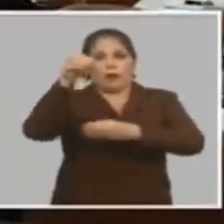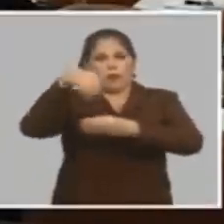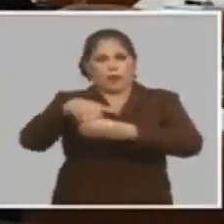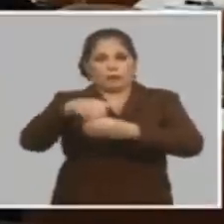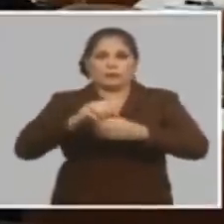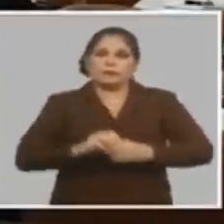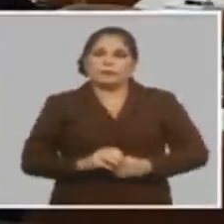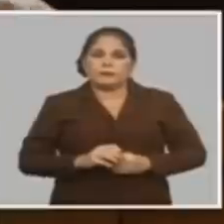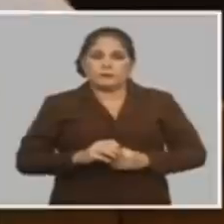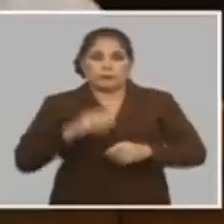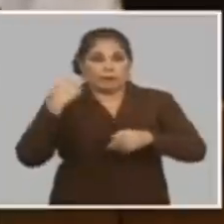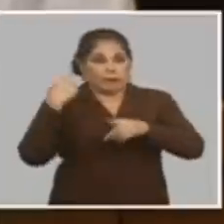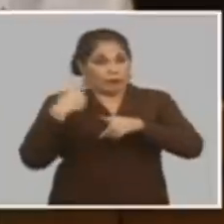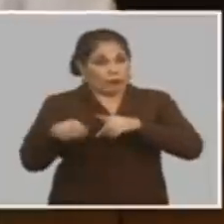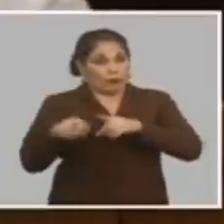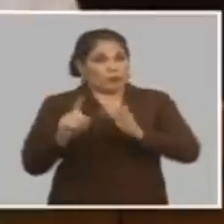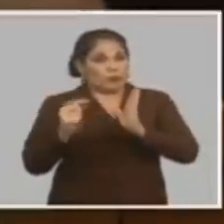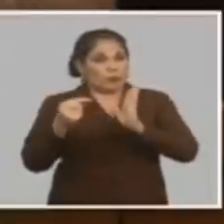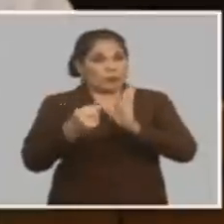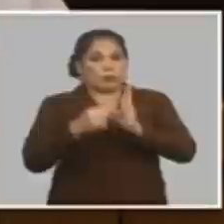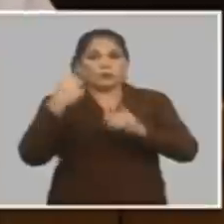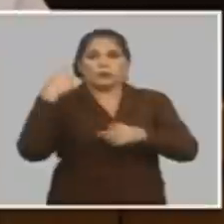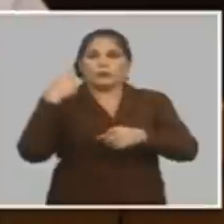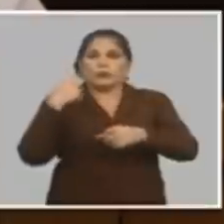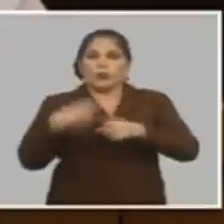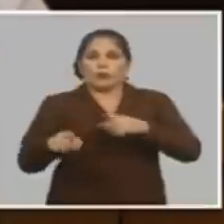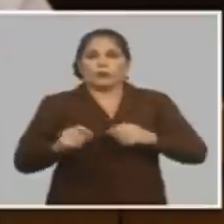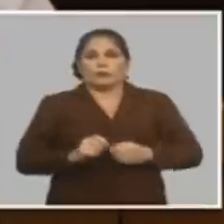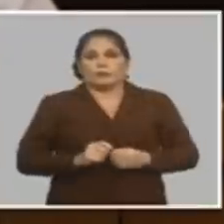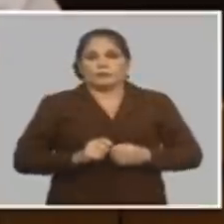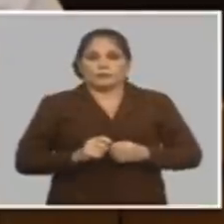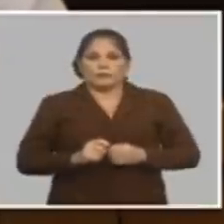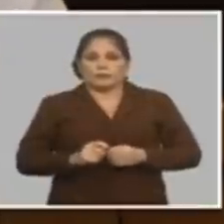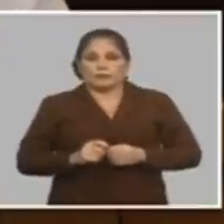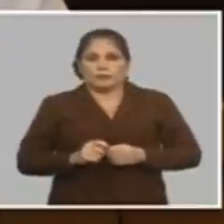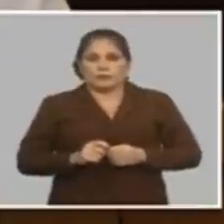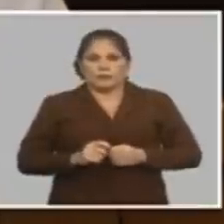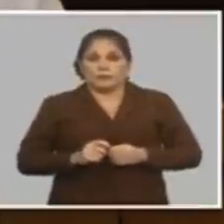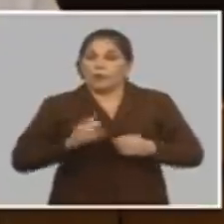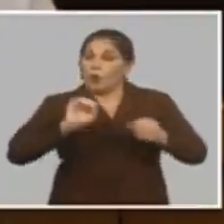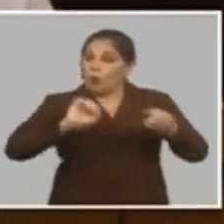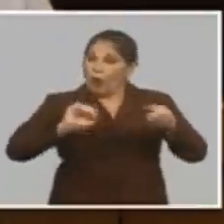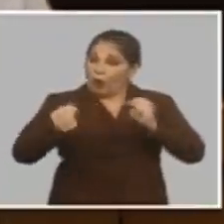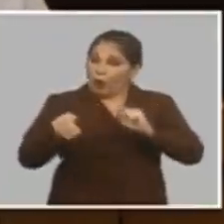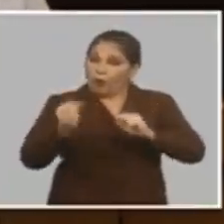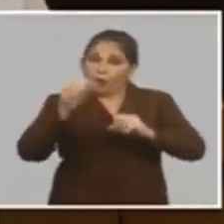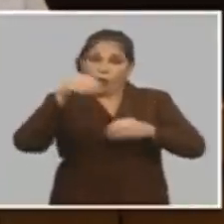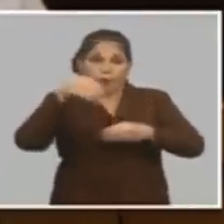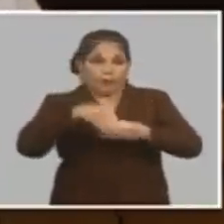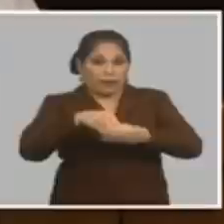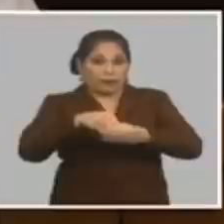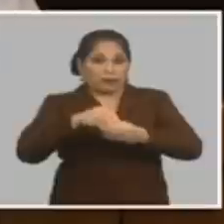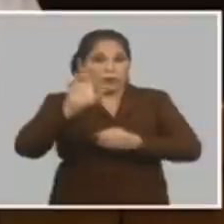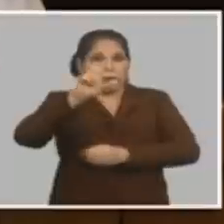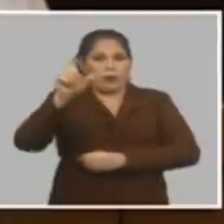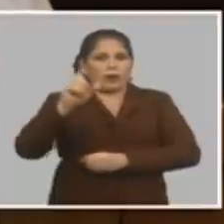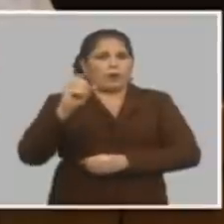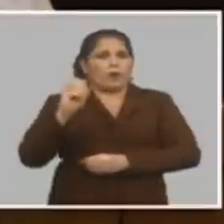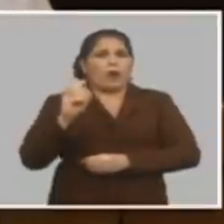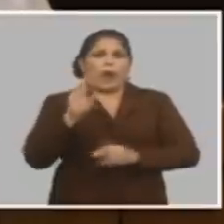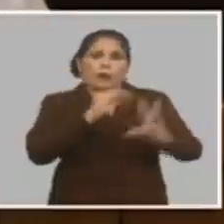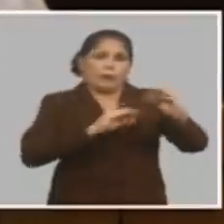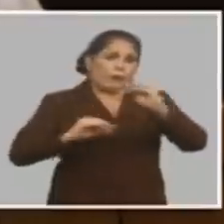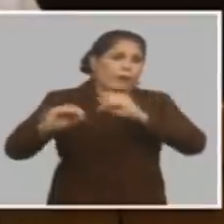ahora otra cosa son los ahorros el tema de los ahorros ha tenido un nivel de comentario